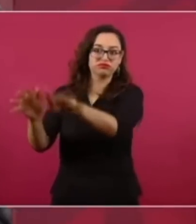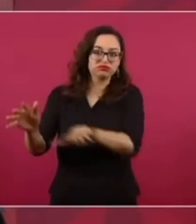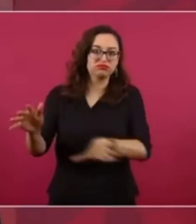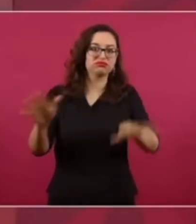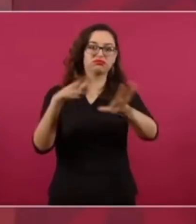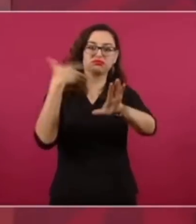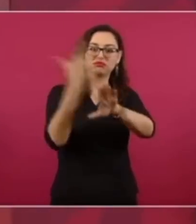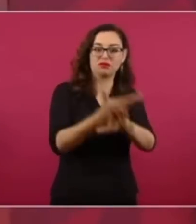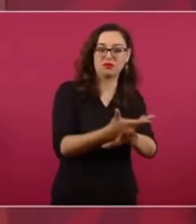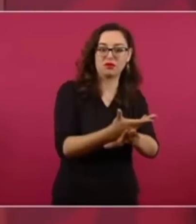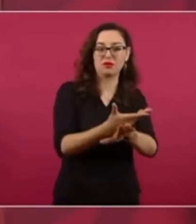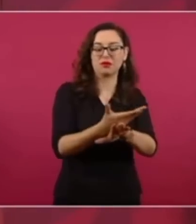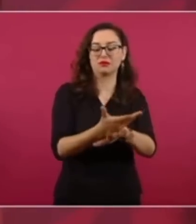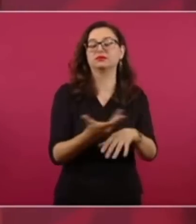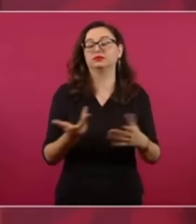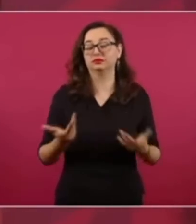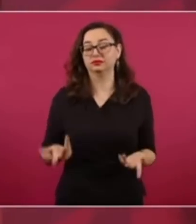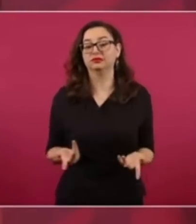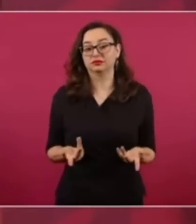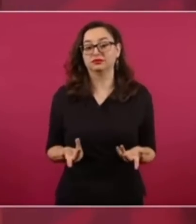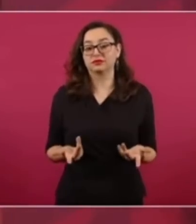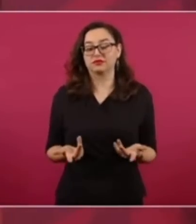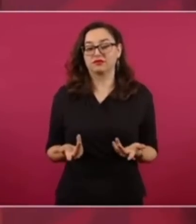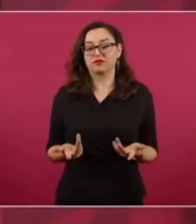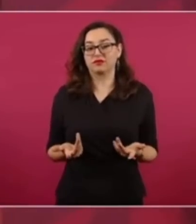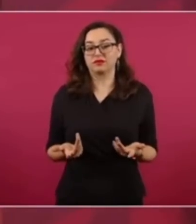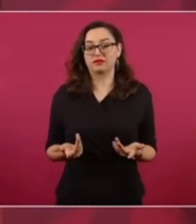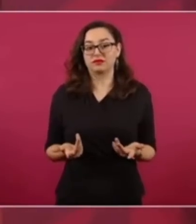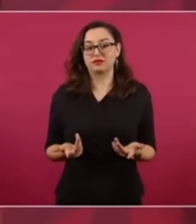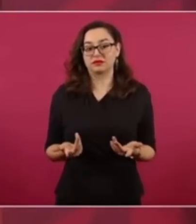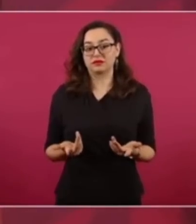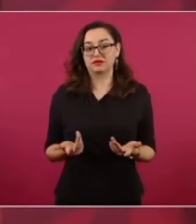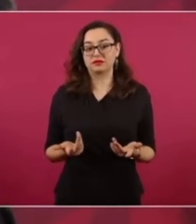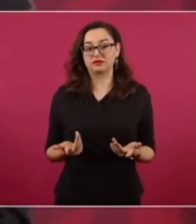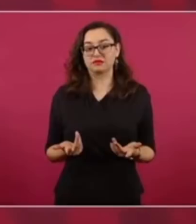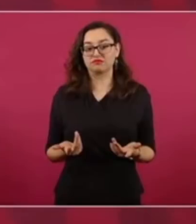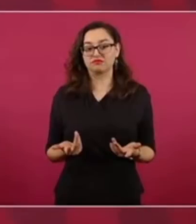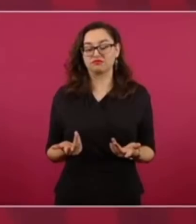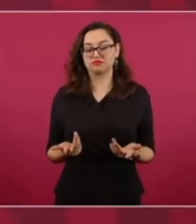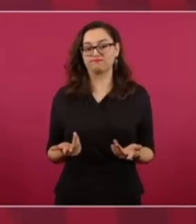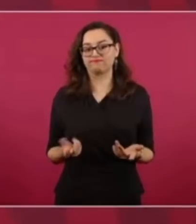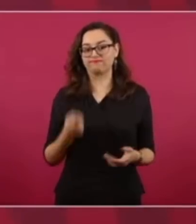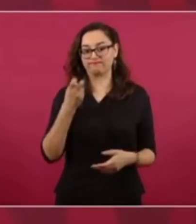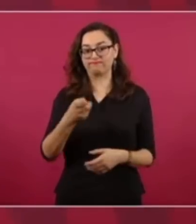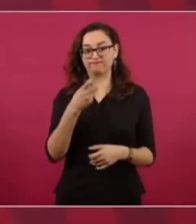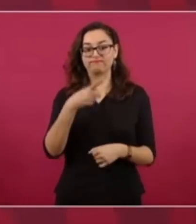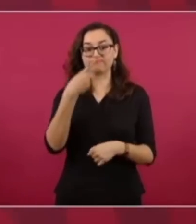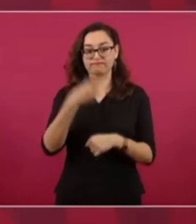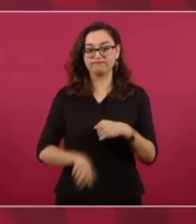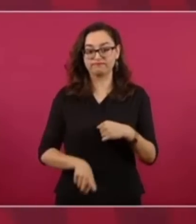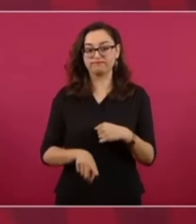en la región afectan.